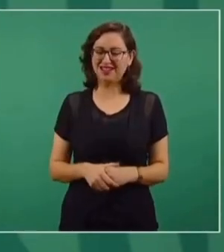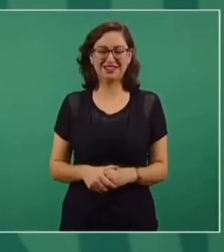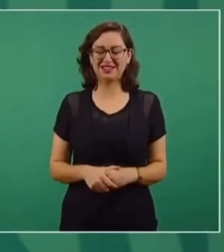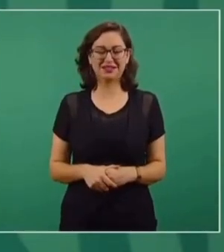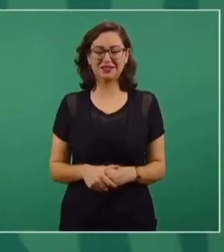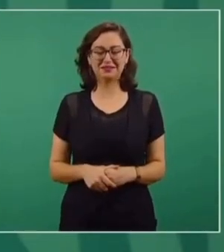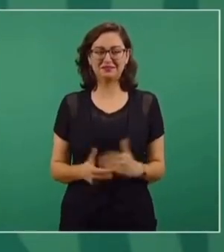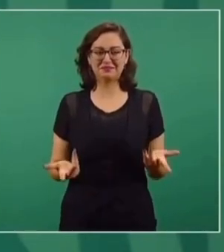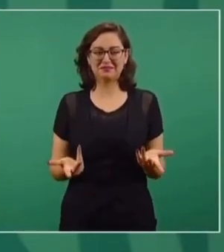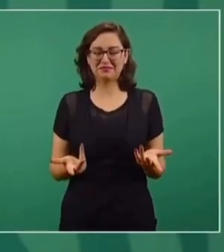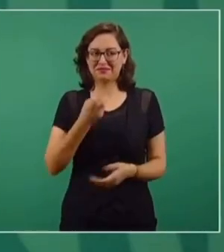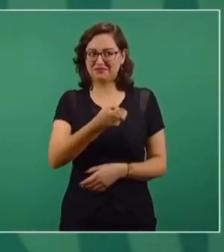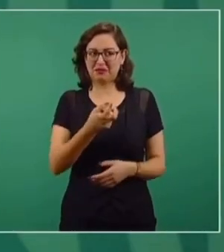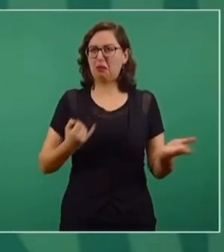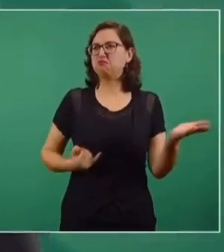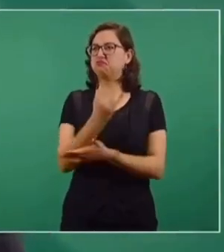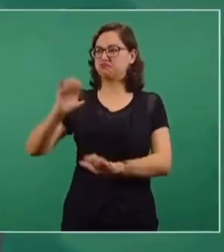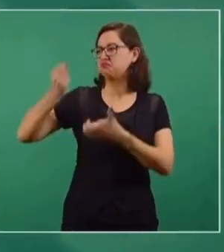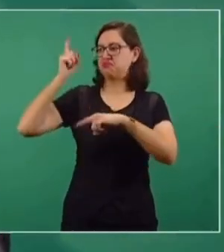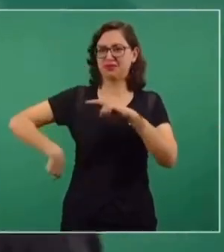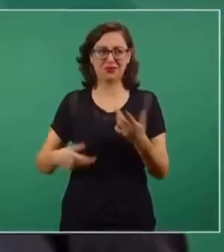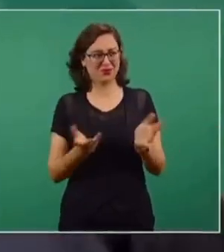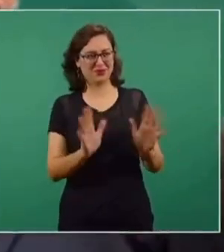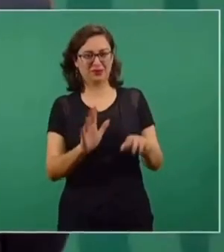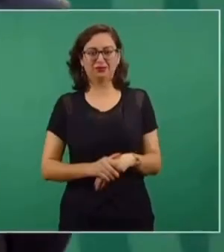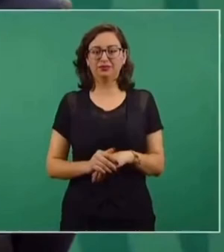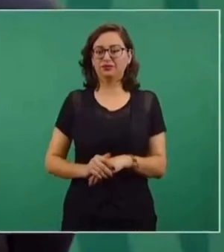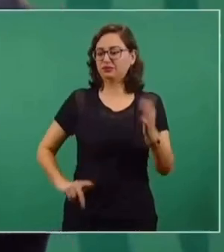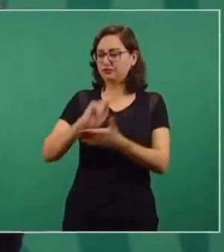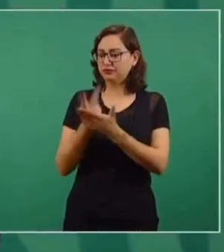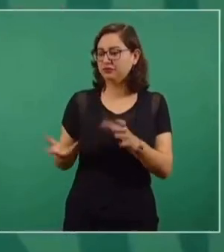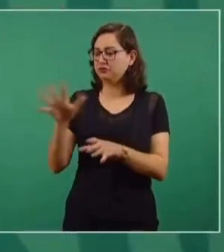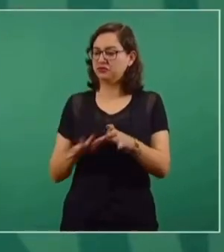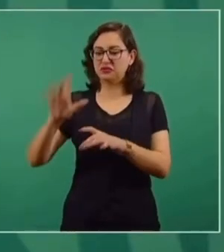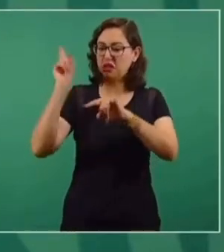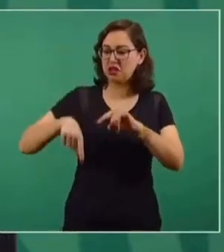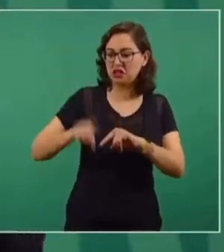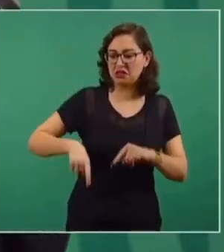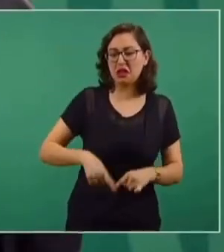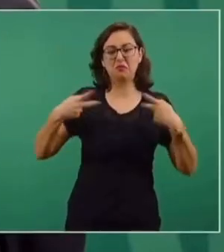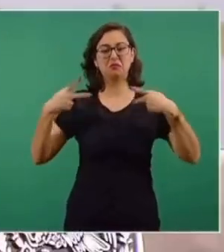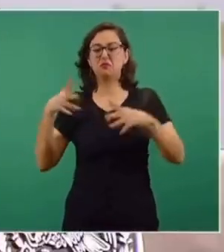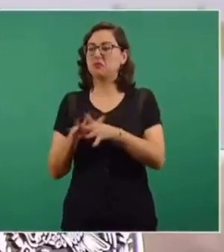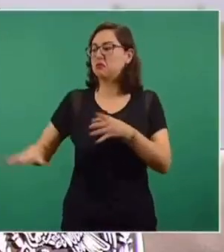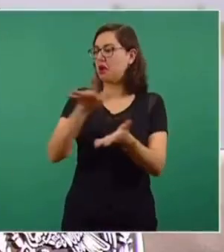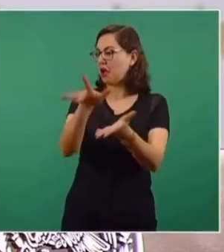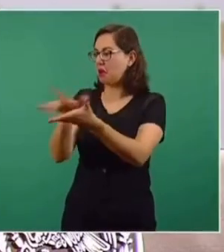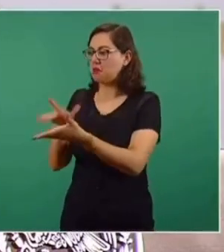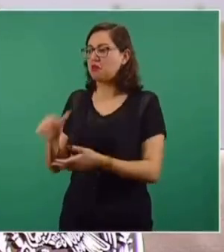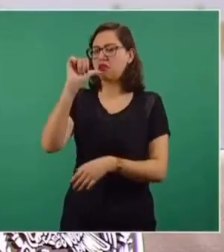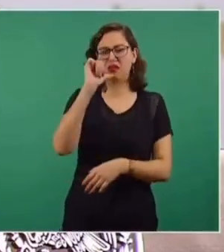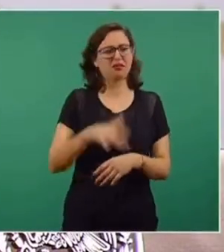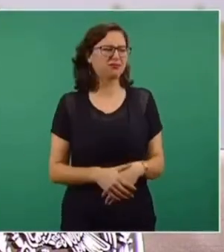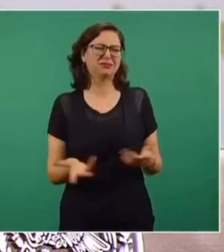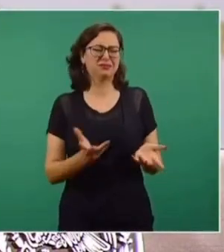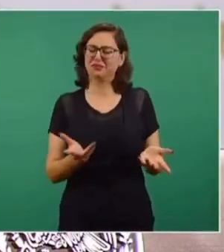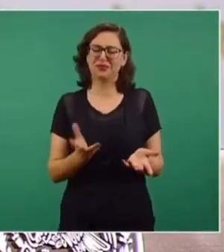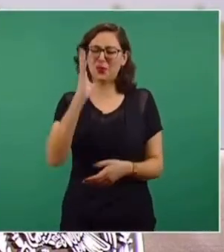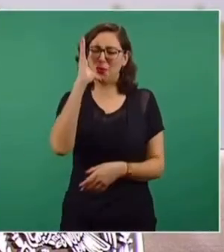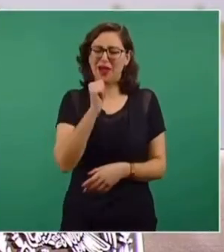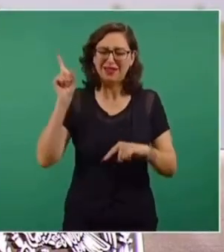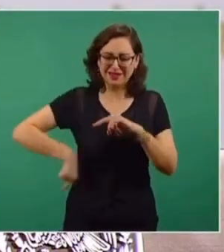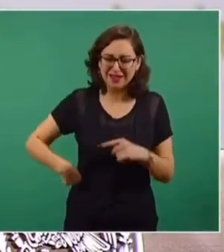No es así. ¿Que van a quitar los programas sociales porque es populismo, porque es paternalismo? No está tan fácil.